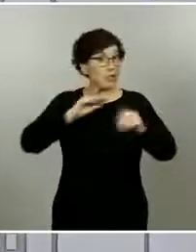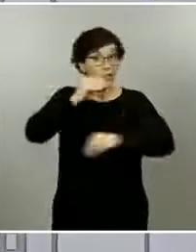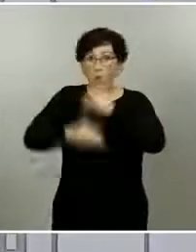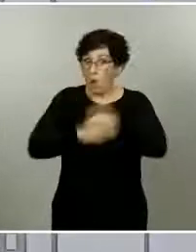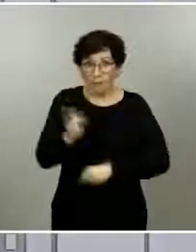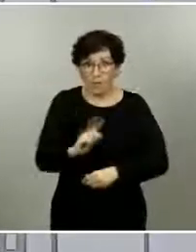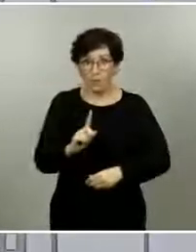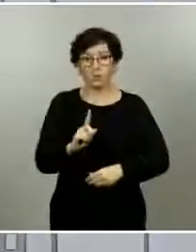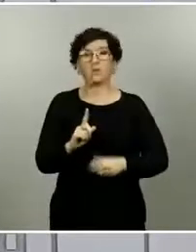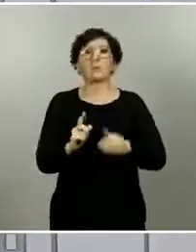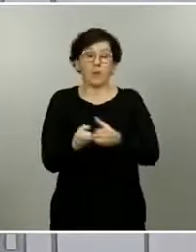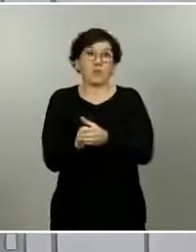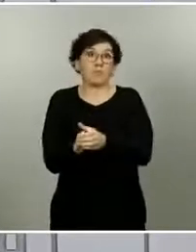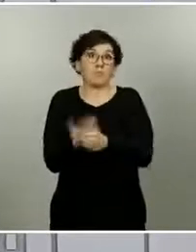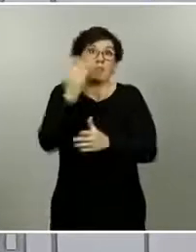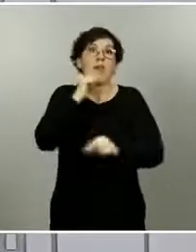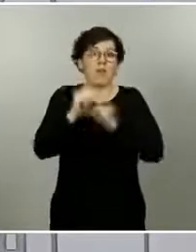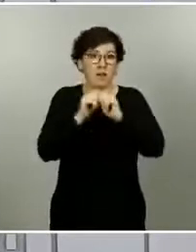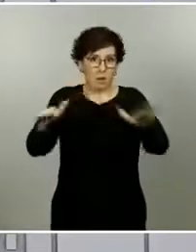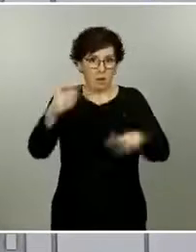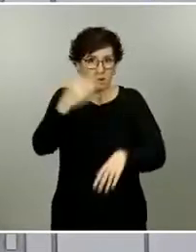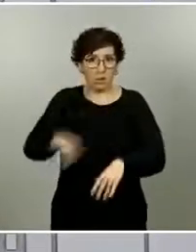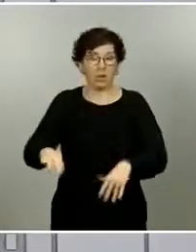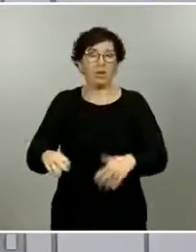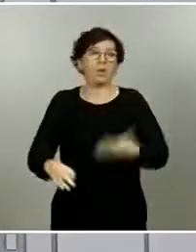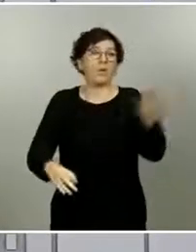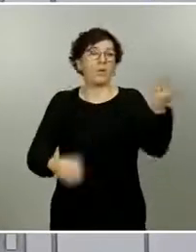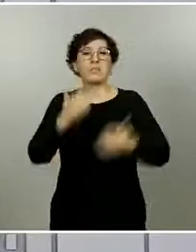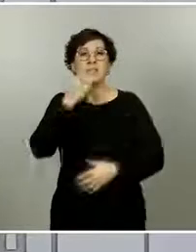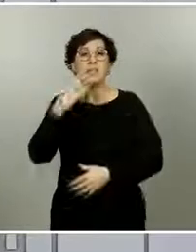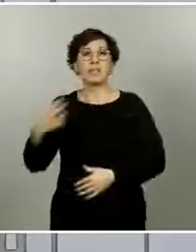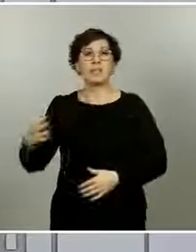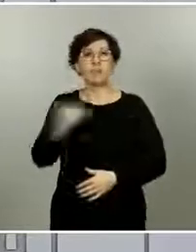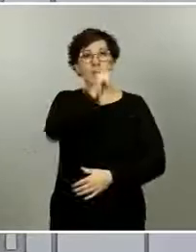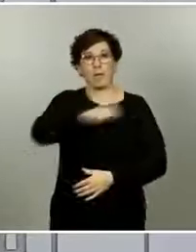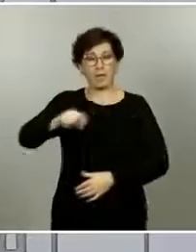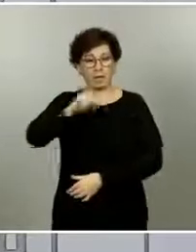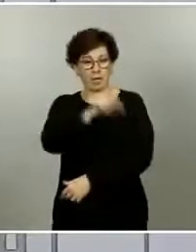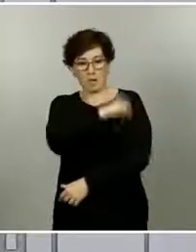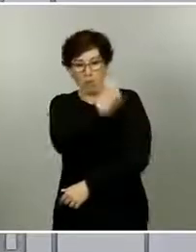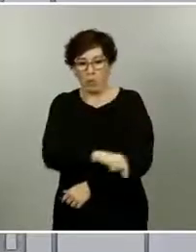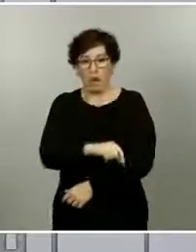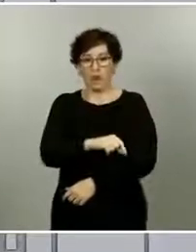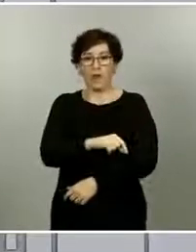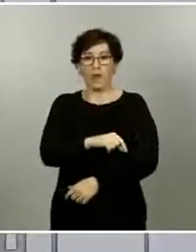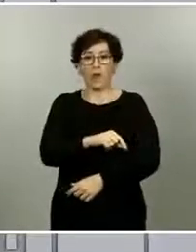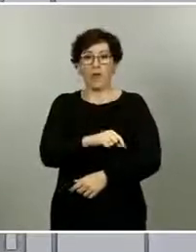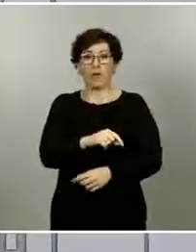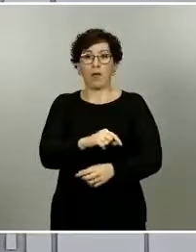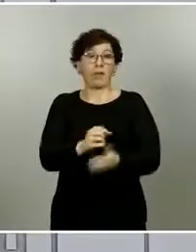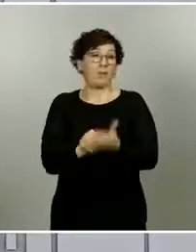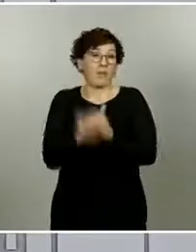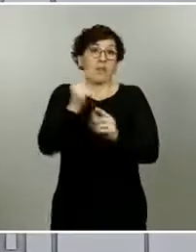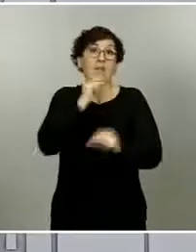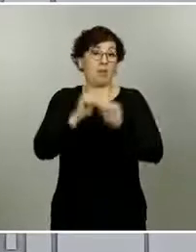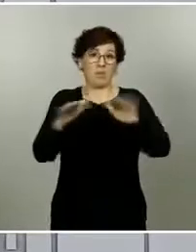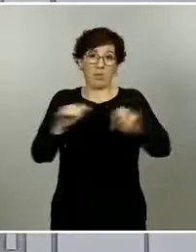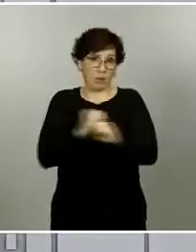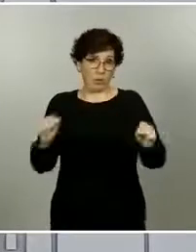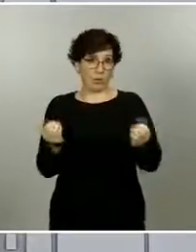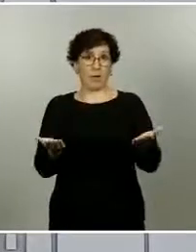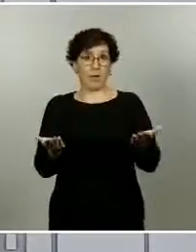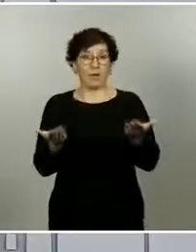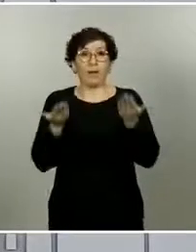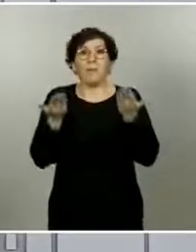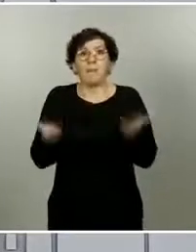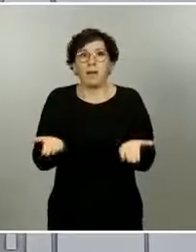por supuesto que si tuviéramos a toda la población vacunada o a toda la población inmunizada, sería imposible. Pero el